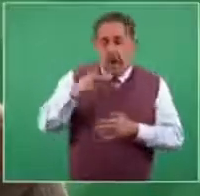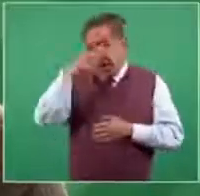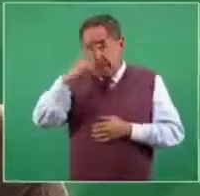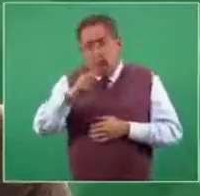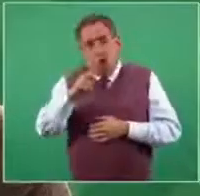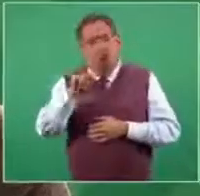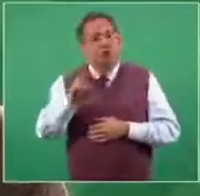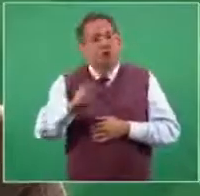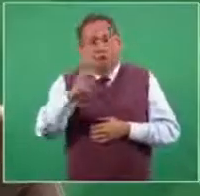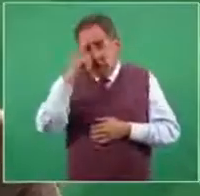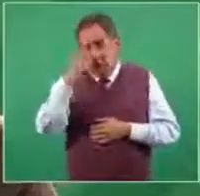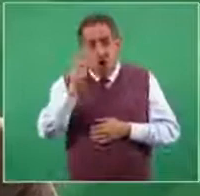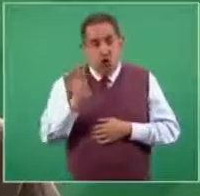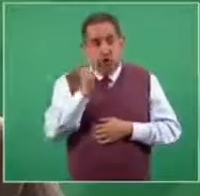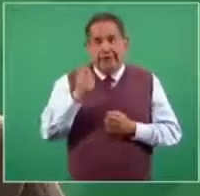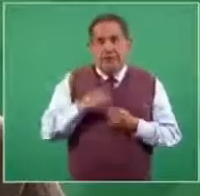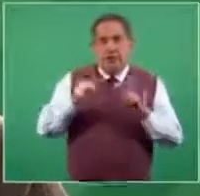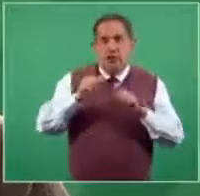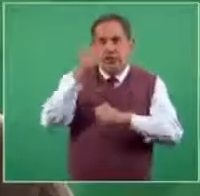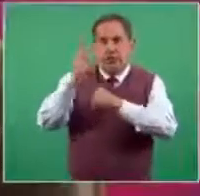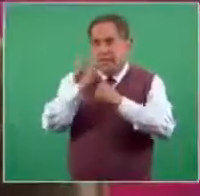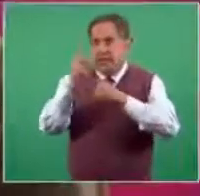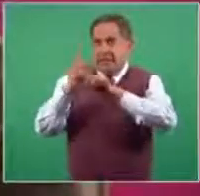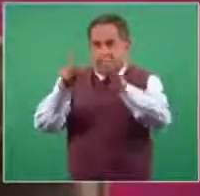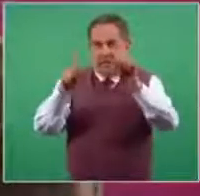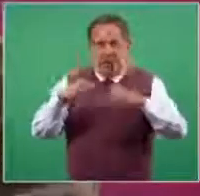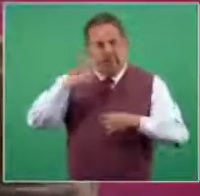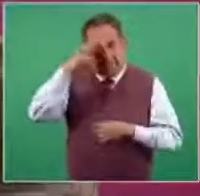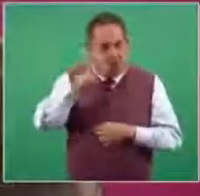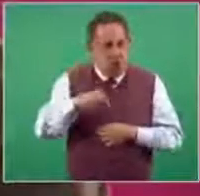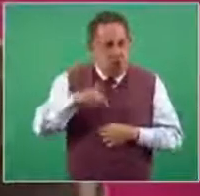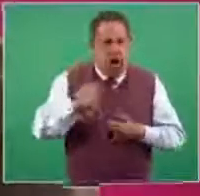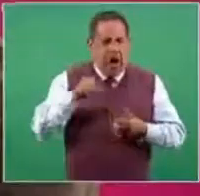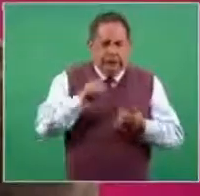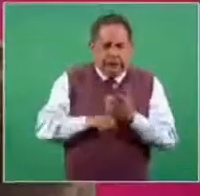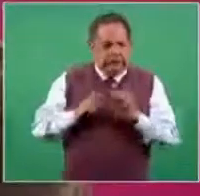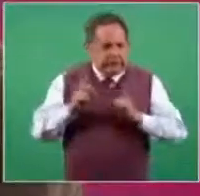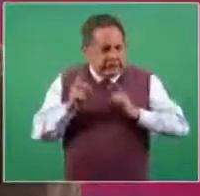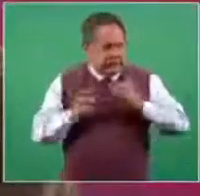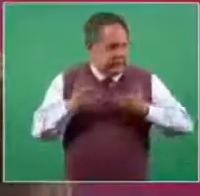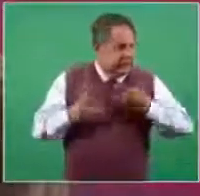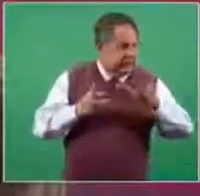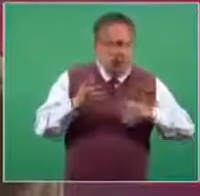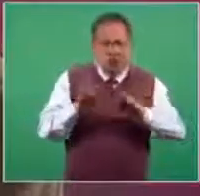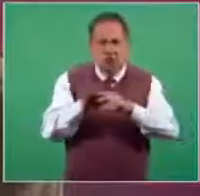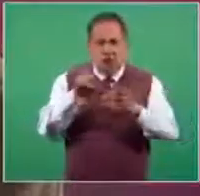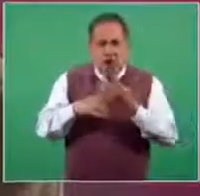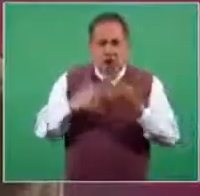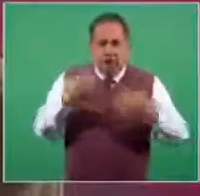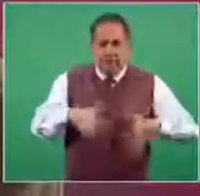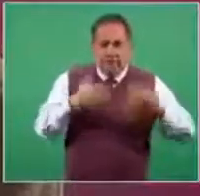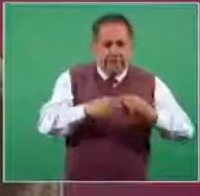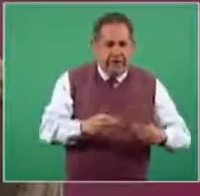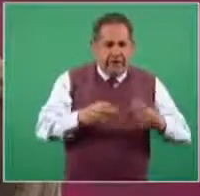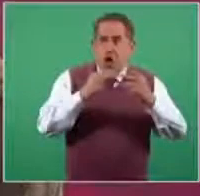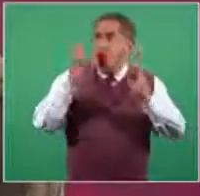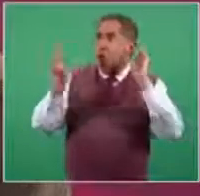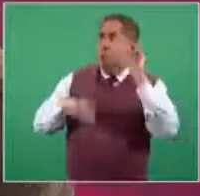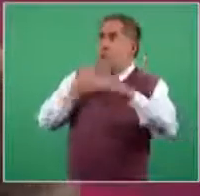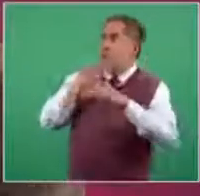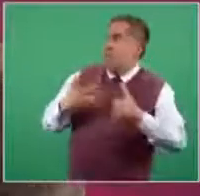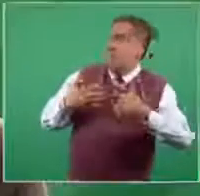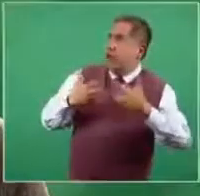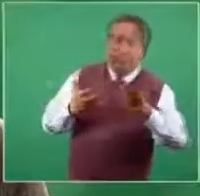afortunadamente, a diferencia de otras naciones, dentro de la incertidumbre que existe en la producción de vacunas en el mundo,